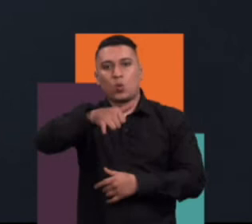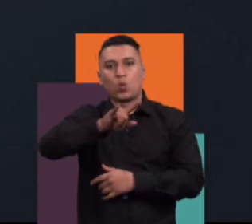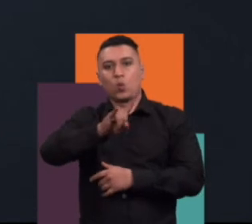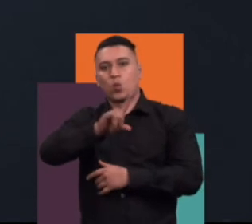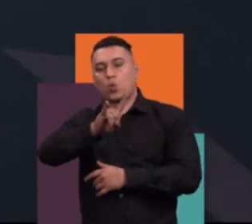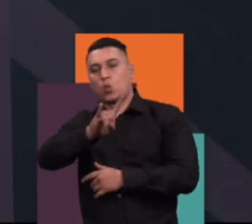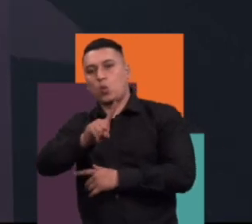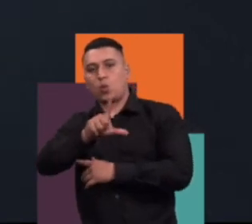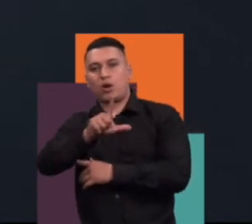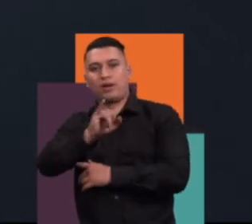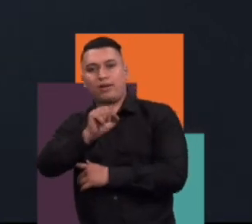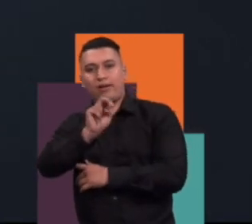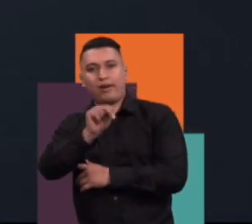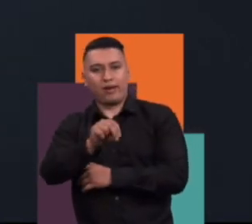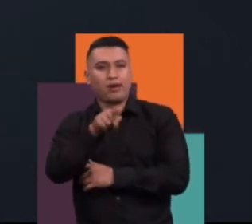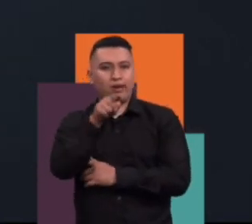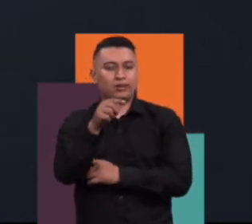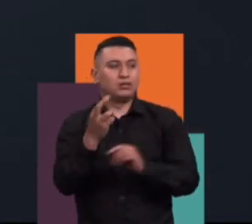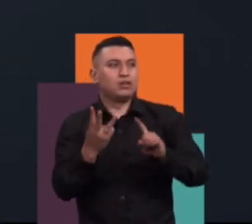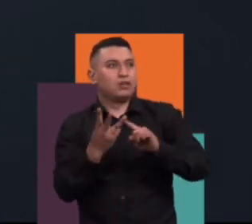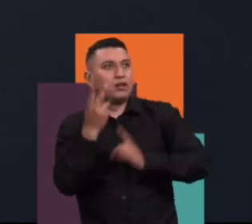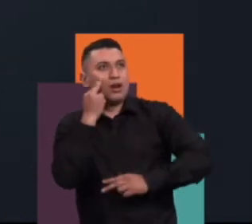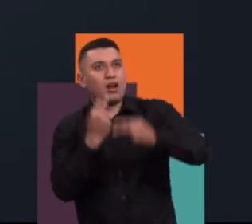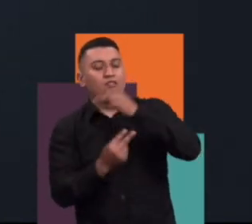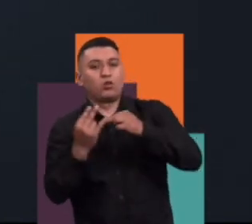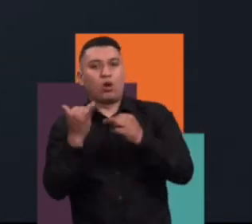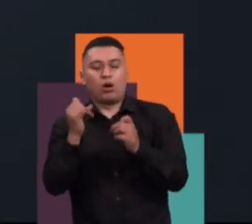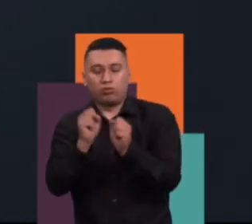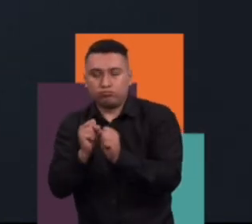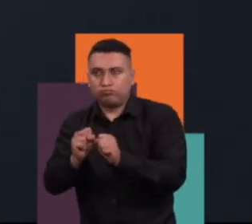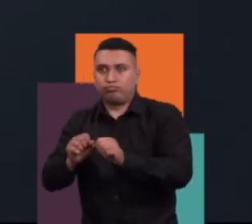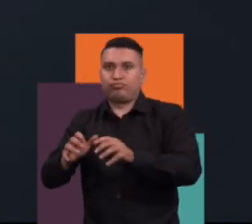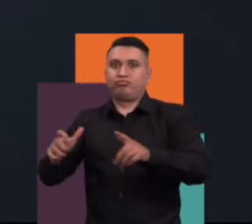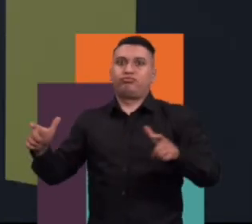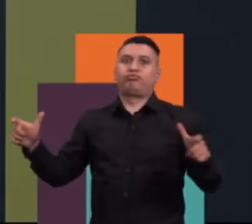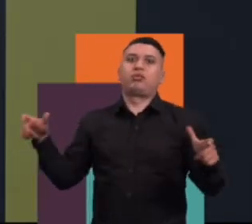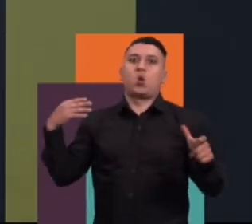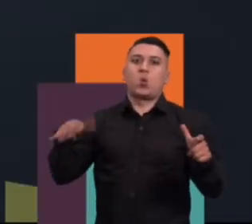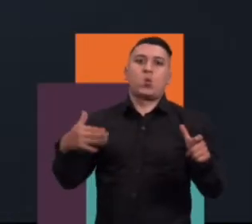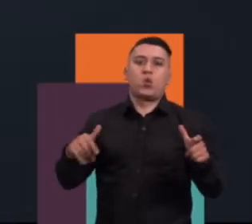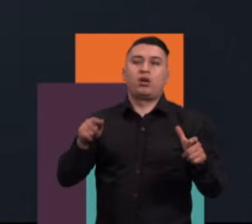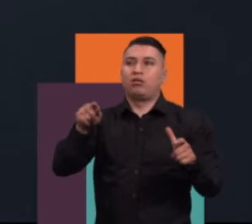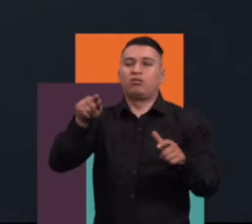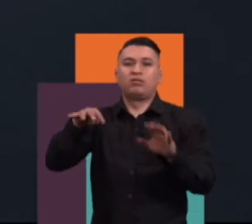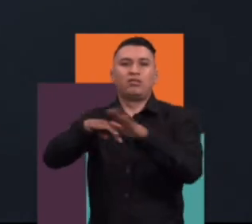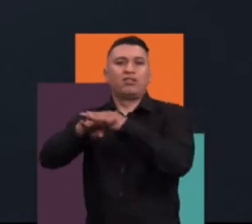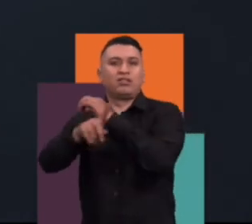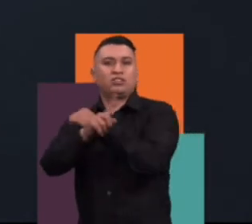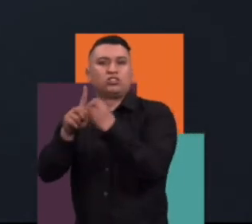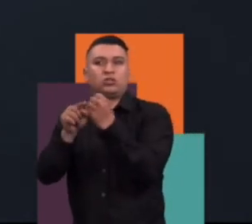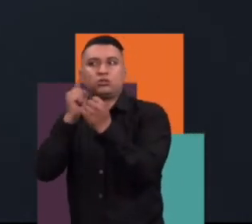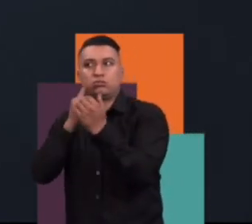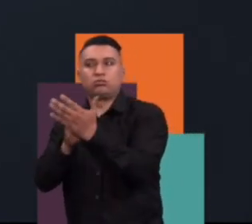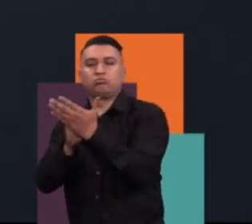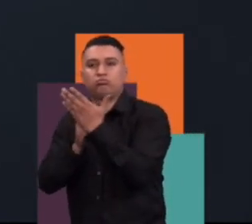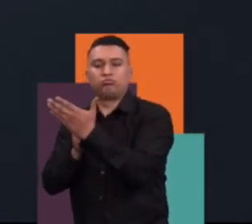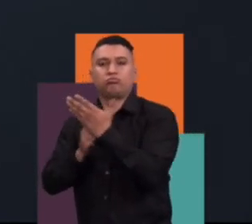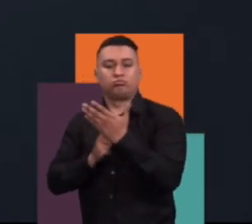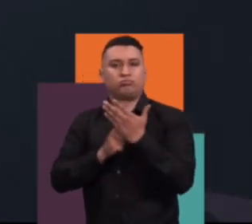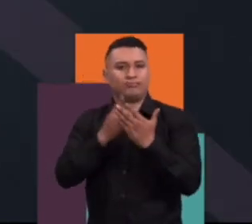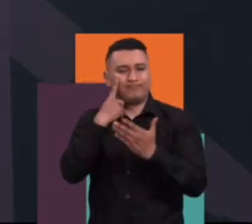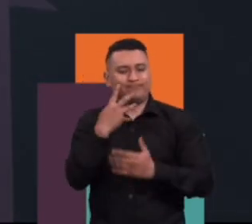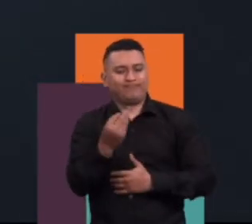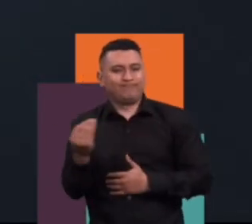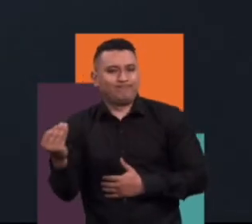decía Julián, esas aventuras que a veces los medios no formales, pero que cada día son más masivas de comunicación, las redes